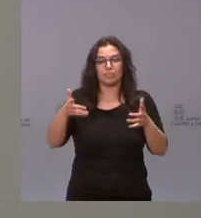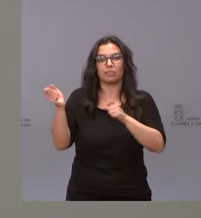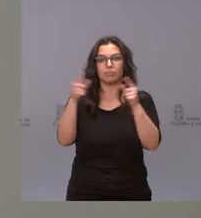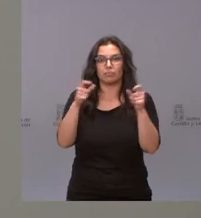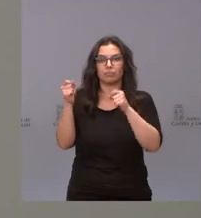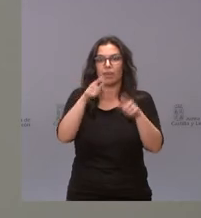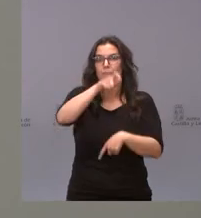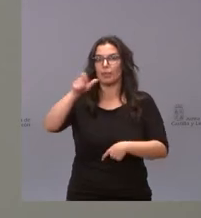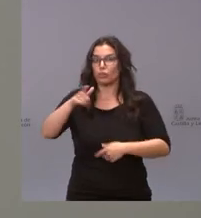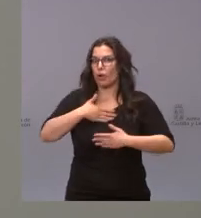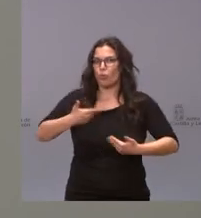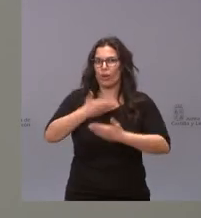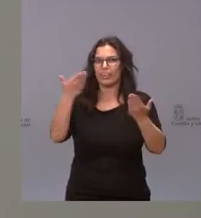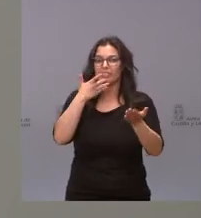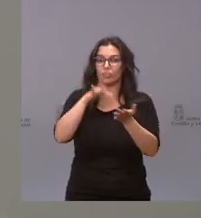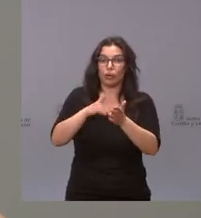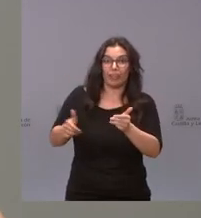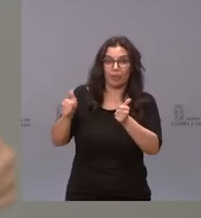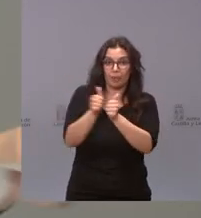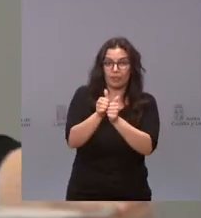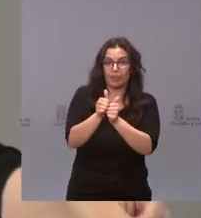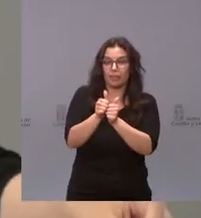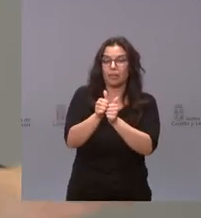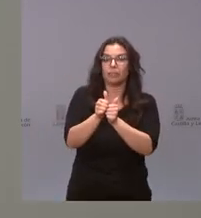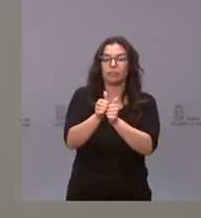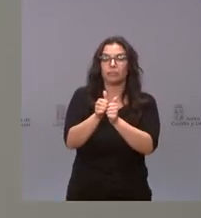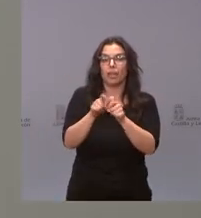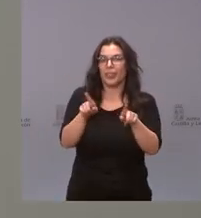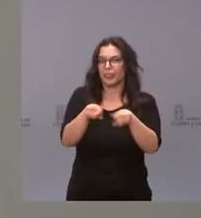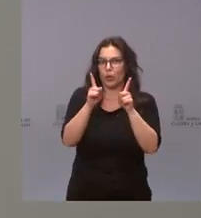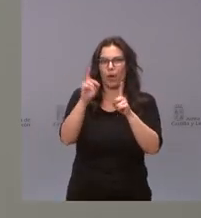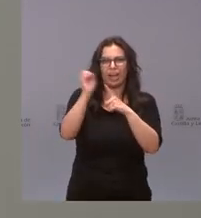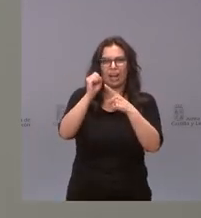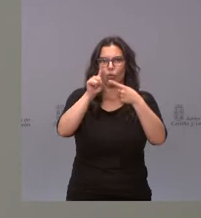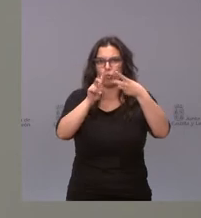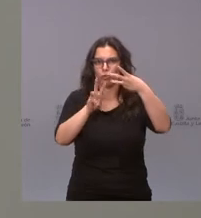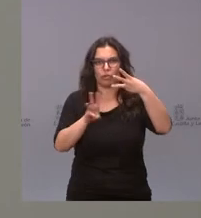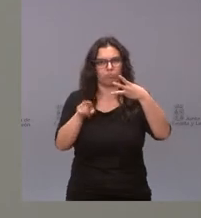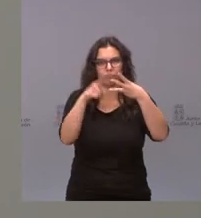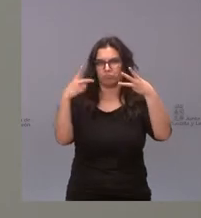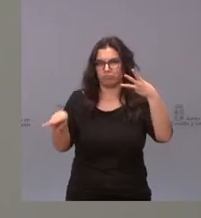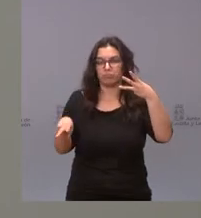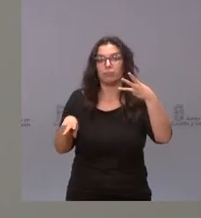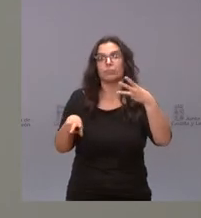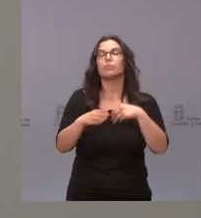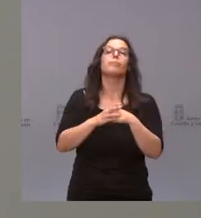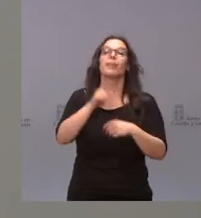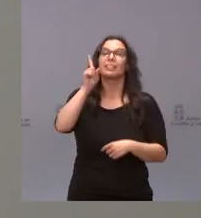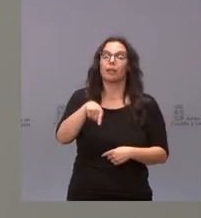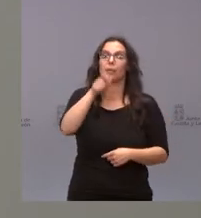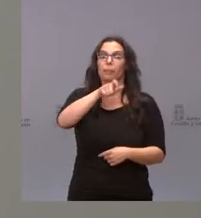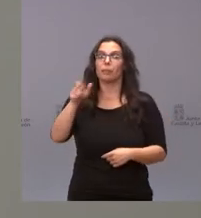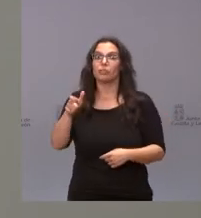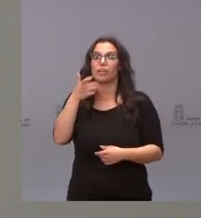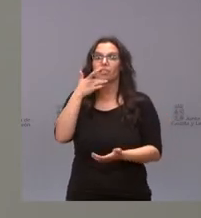cualquier persona dependiente, independientemente del grado que tuviera, a las personas en situación